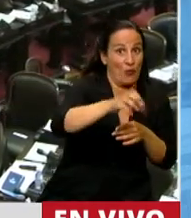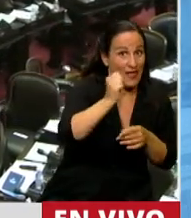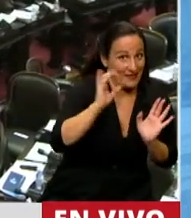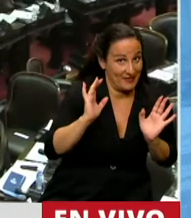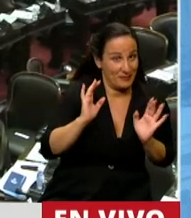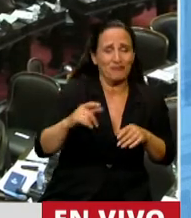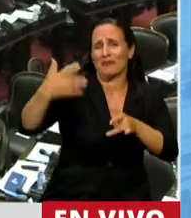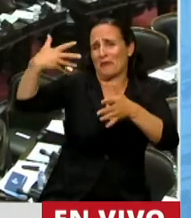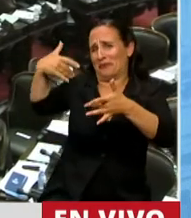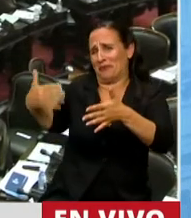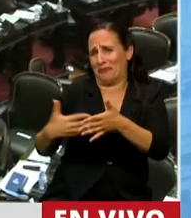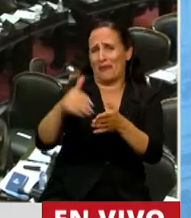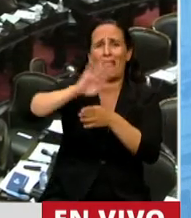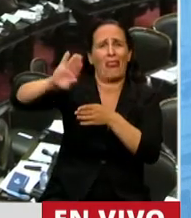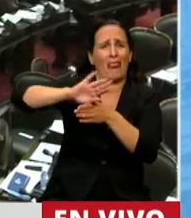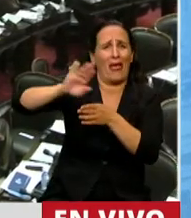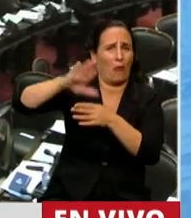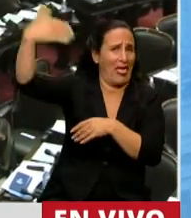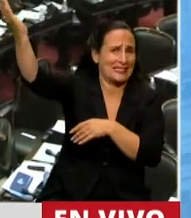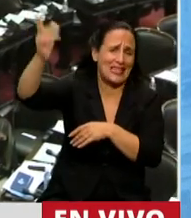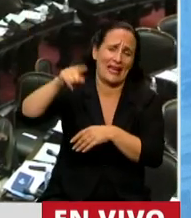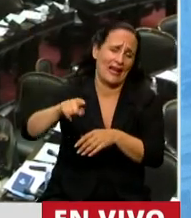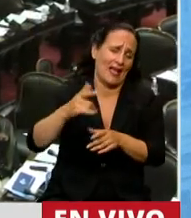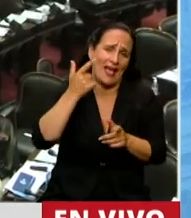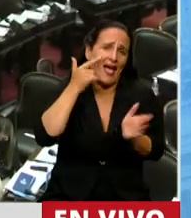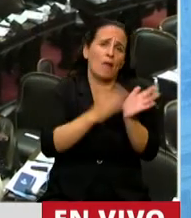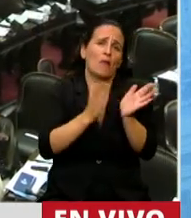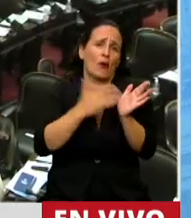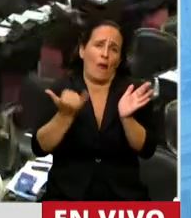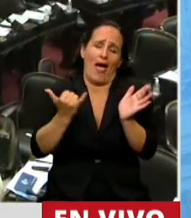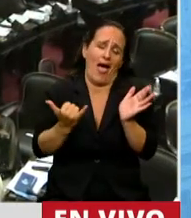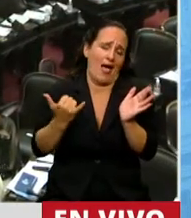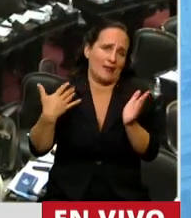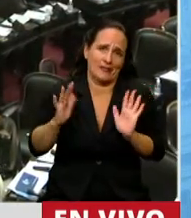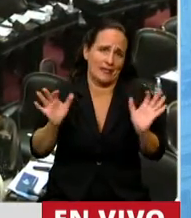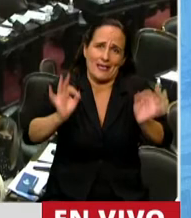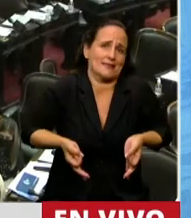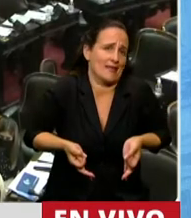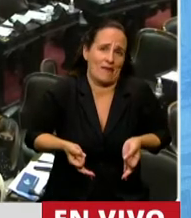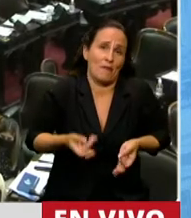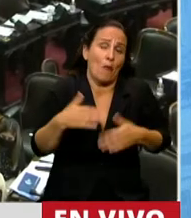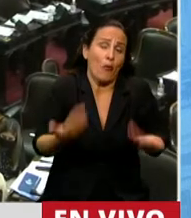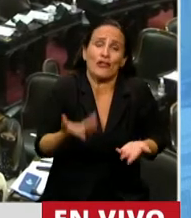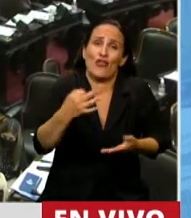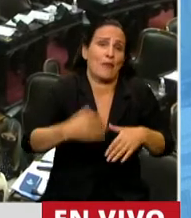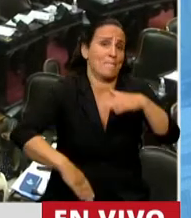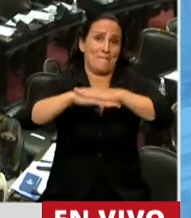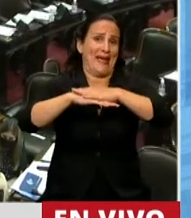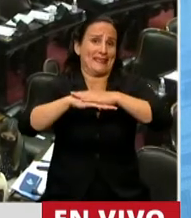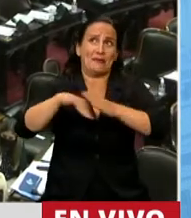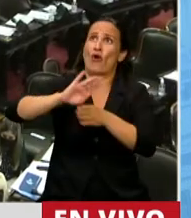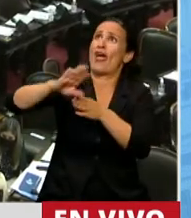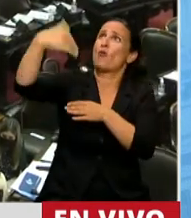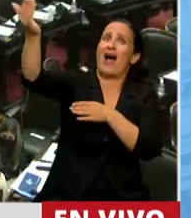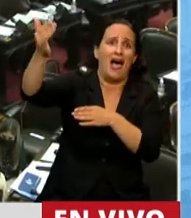de la deuda externa argentina lo comprueban. Por eso, es esencial colocar un límite máximo para la deuda externa, en este